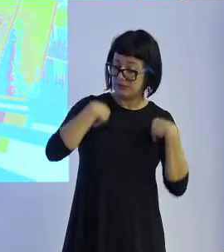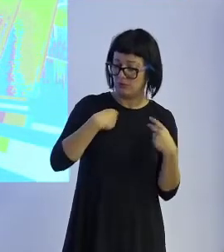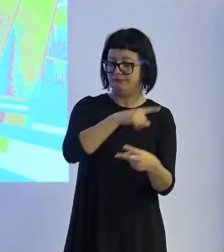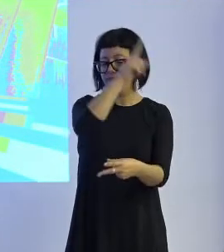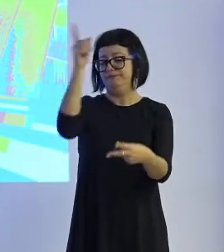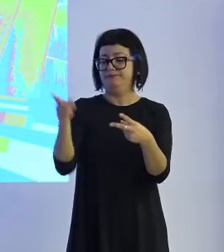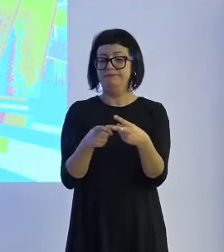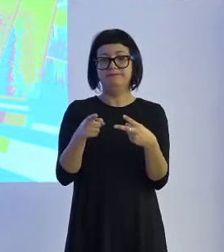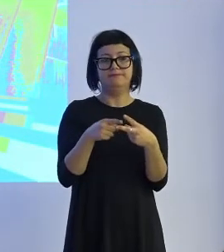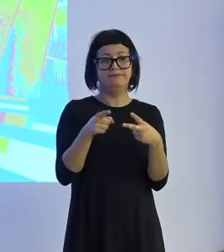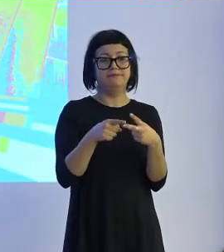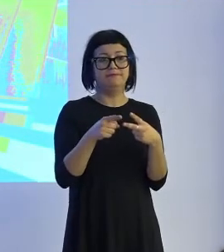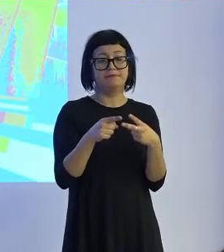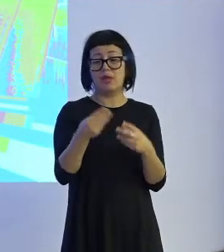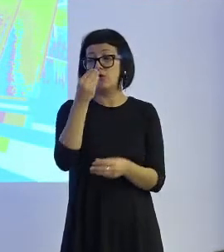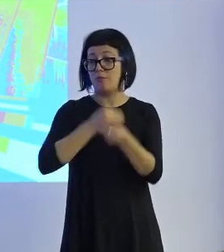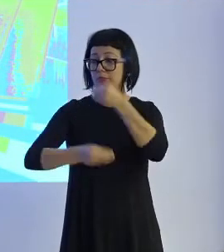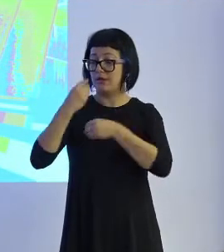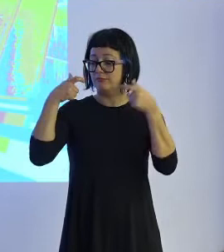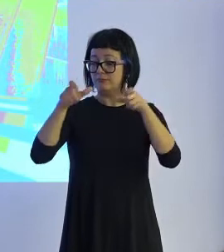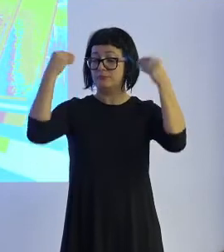Siempre comeríamos el mismo tipo de comida.